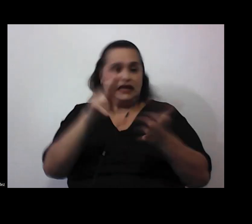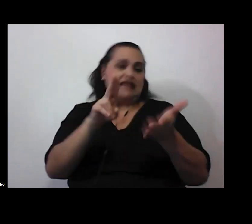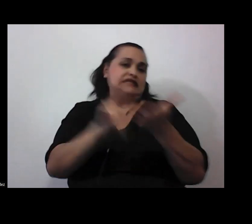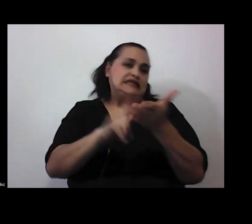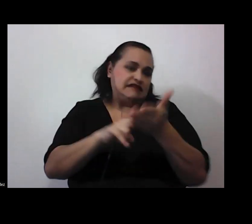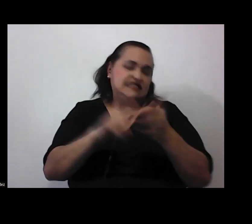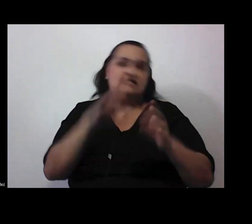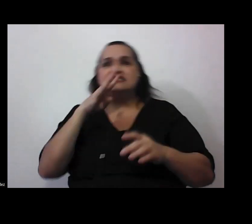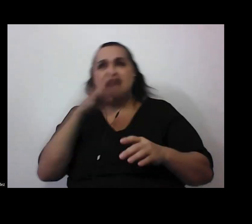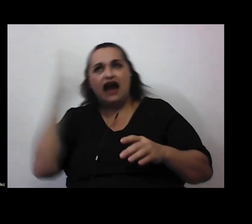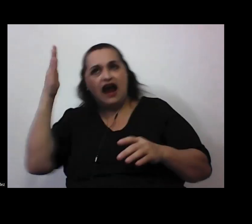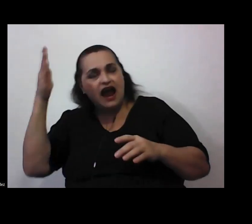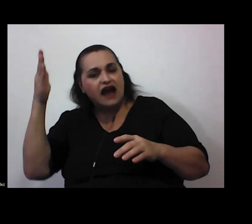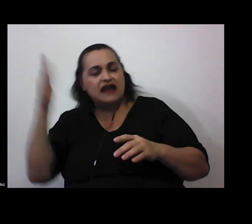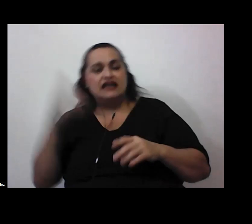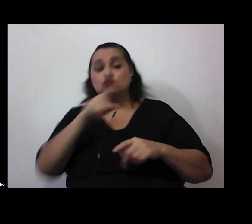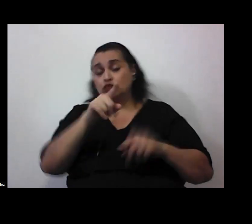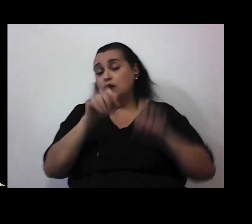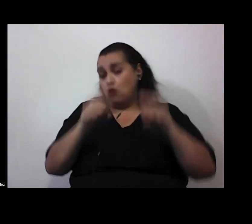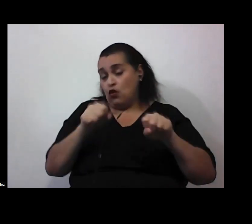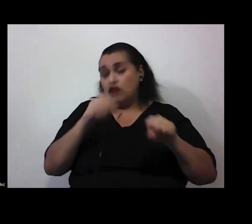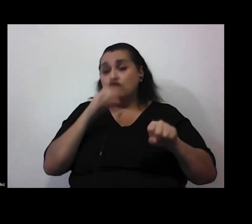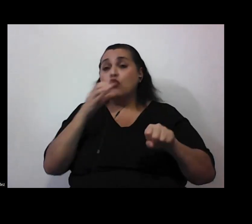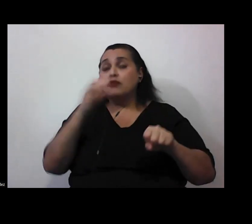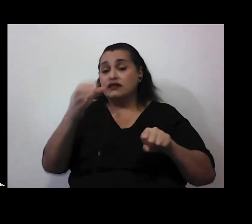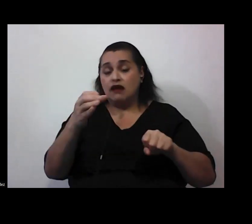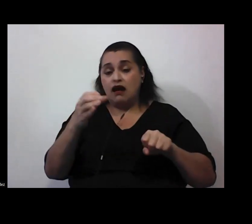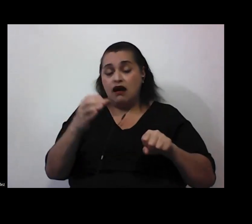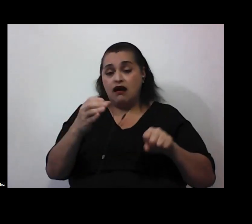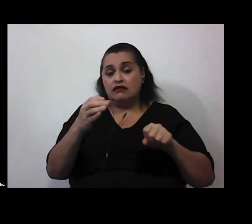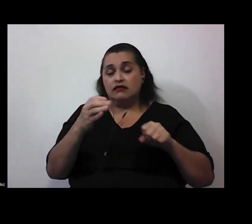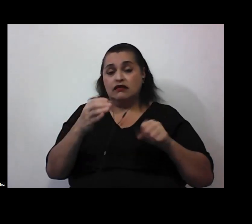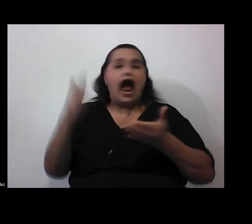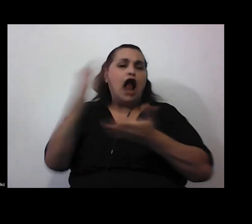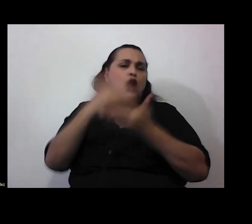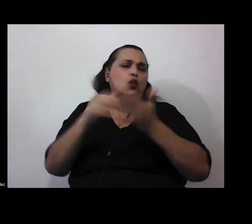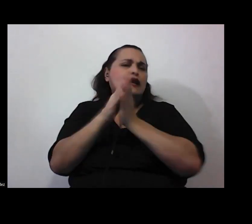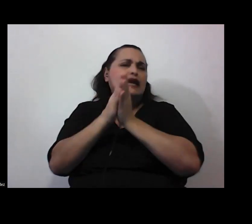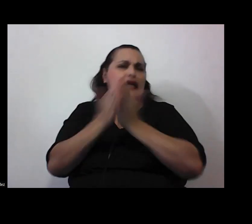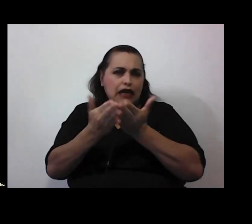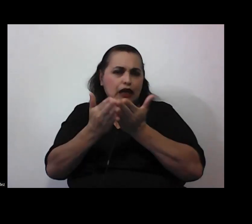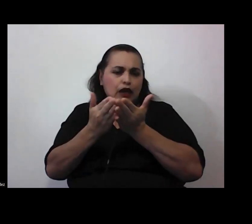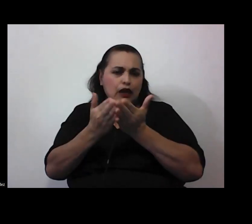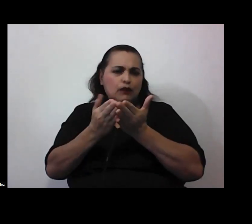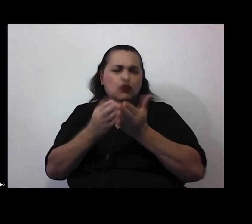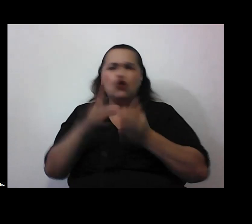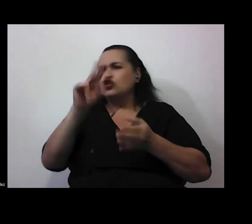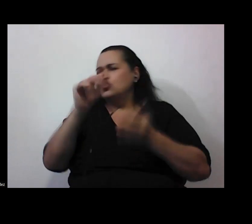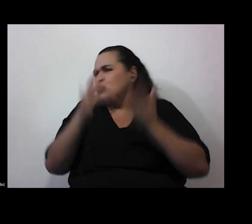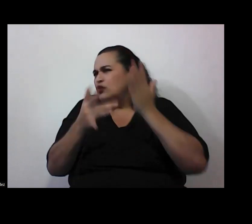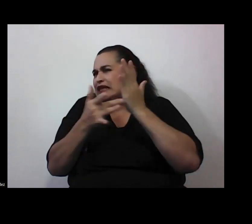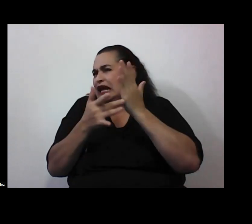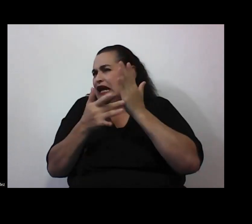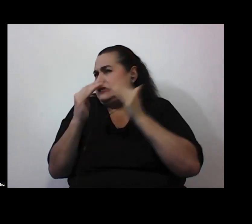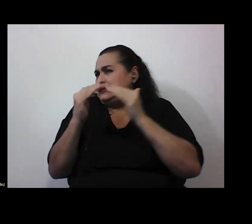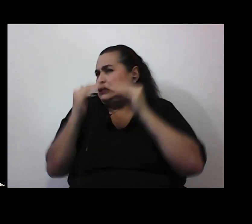si nos pudiera recomendar decían algunos algún libro digamos que no sea muy técnico uno